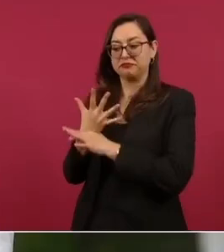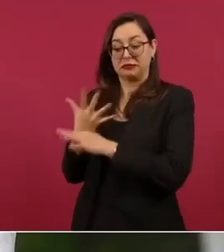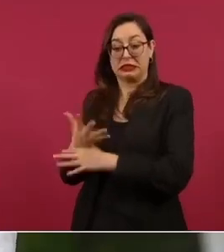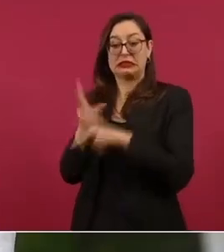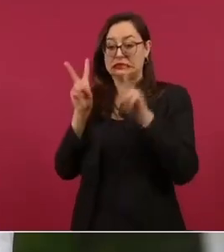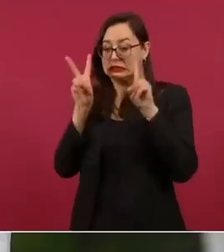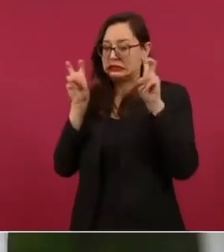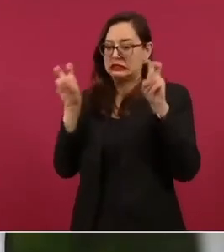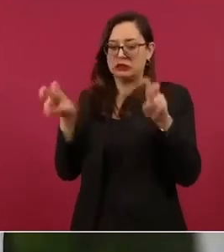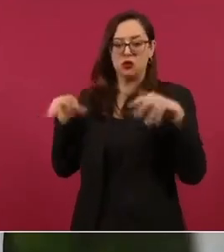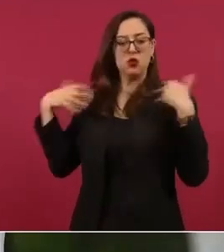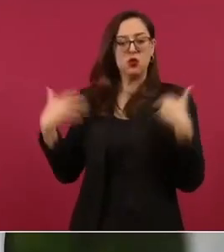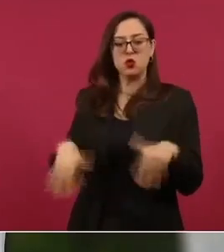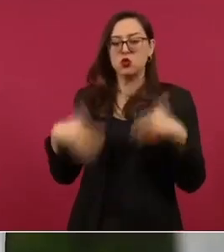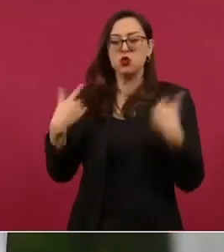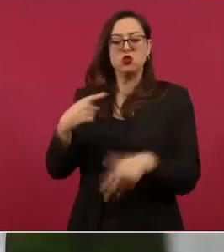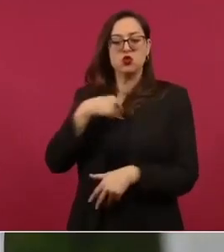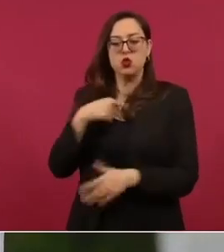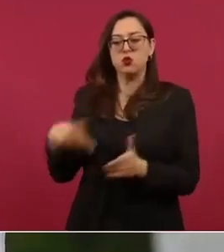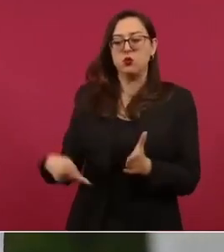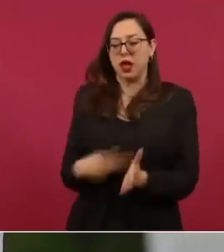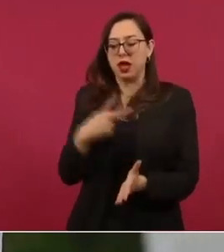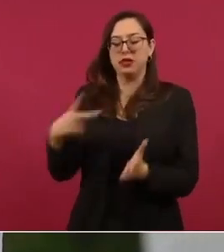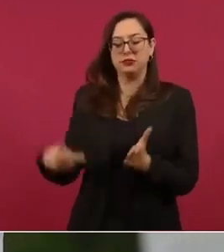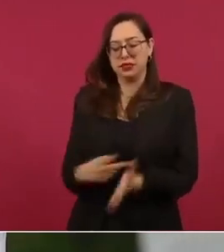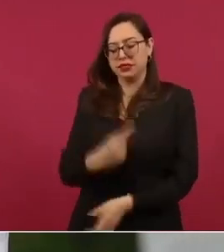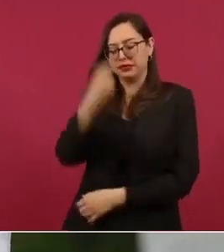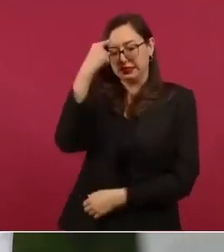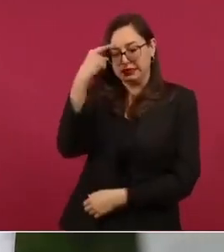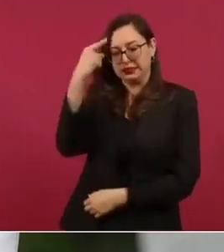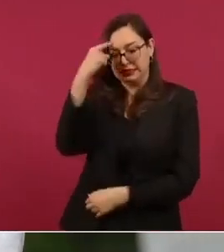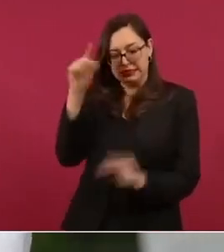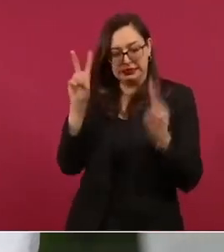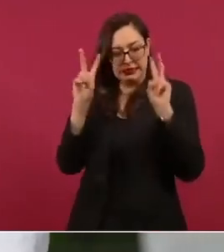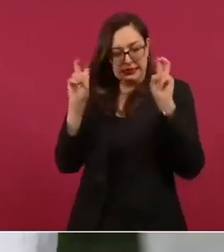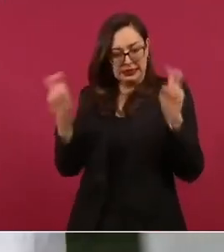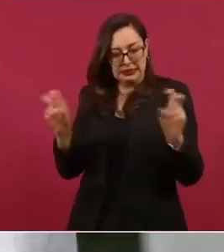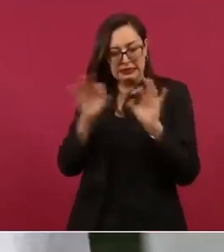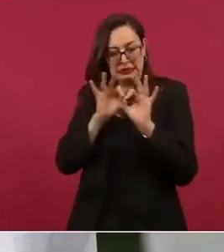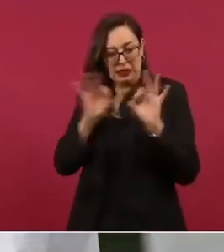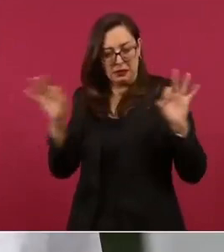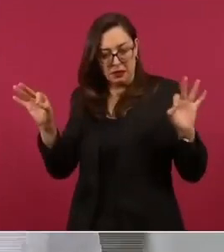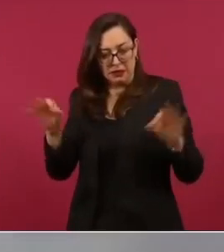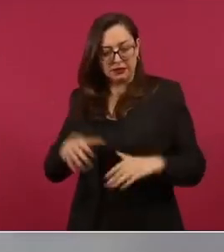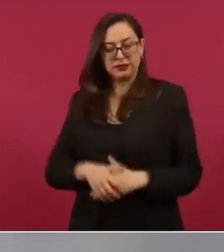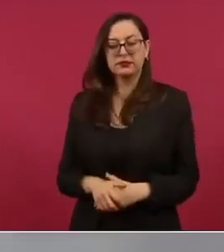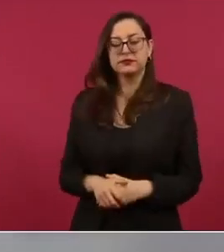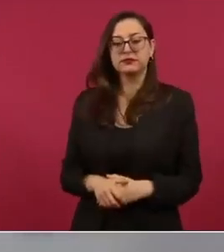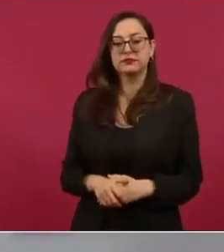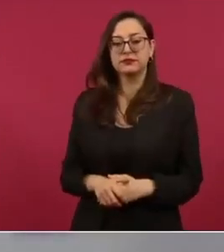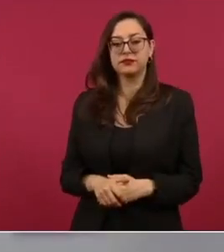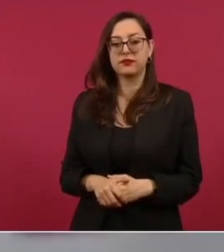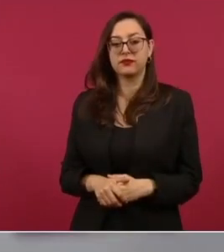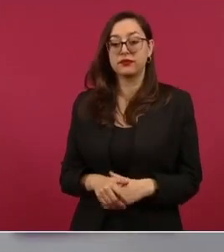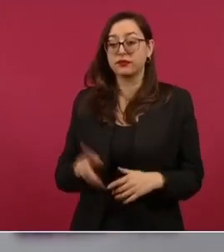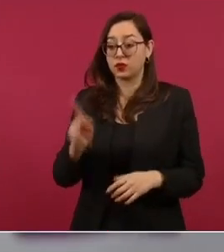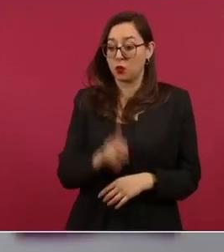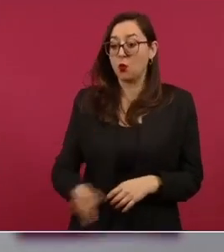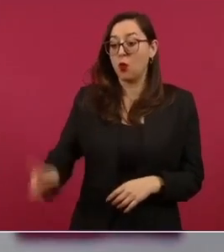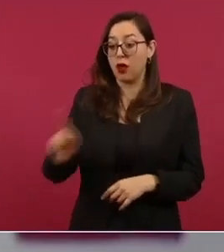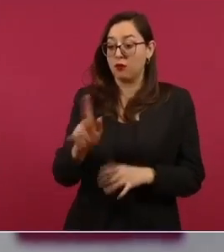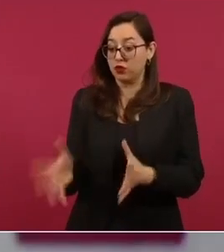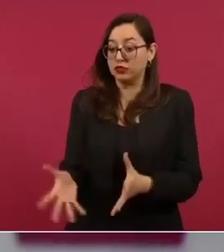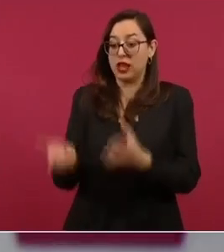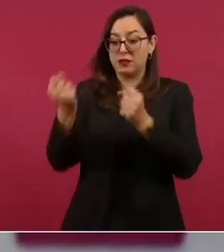y la repetí la repetí la sigo repitiendo decía solo el pueblo puede salvar al